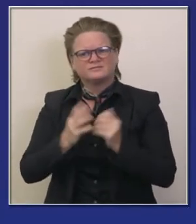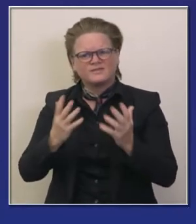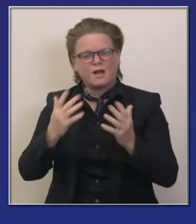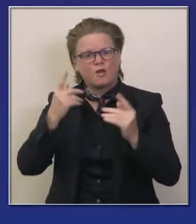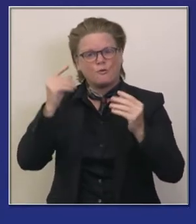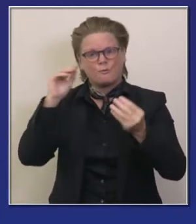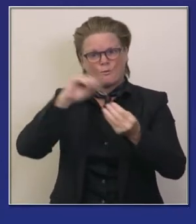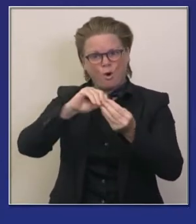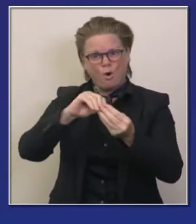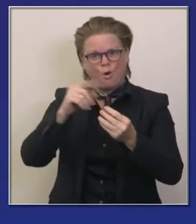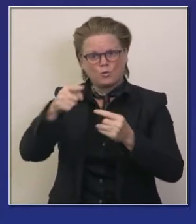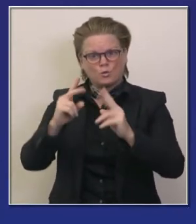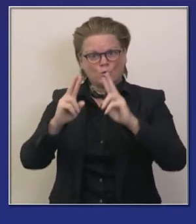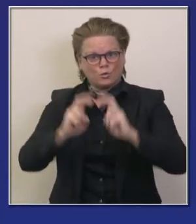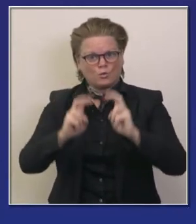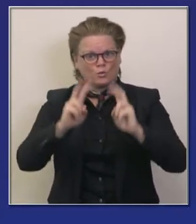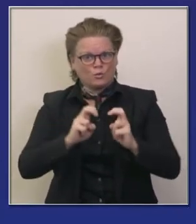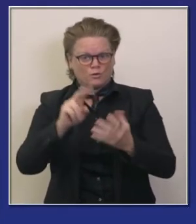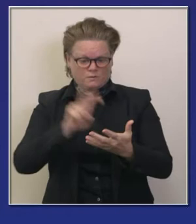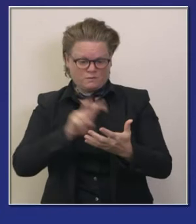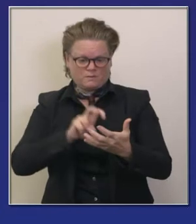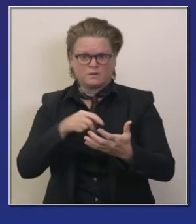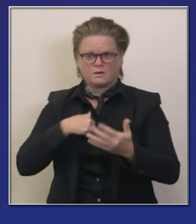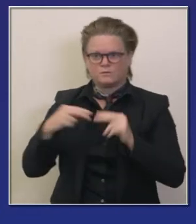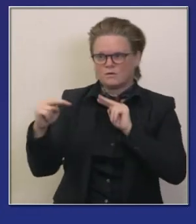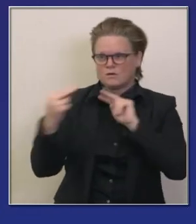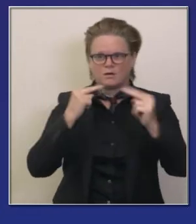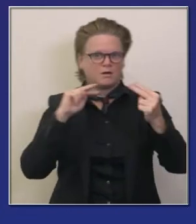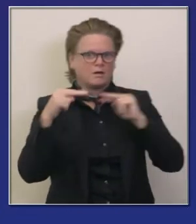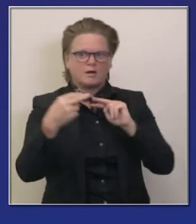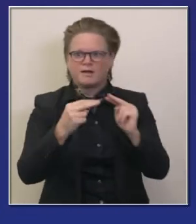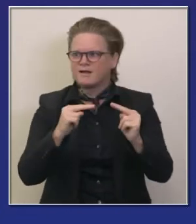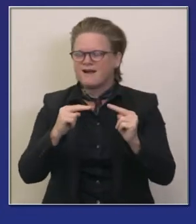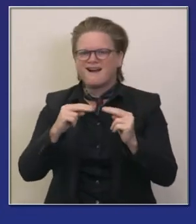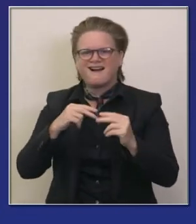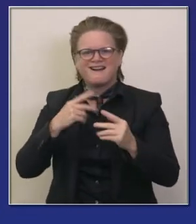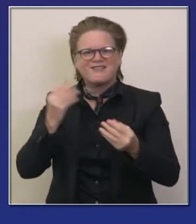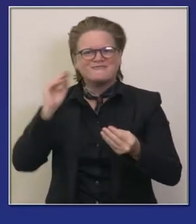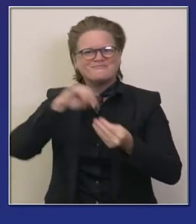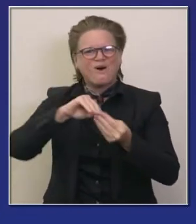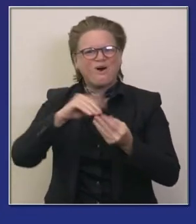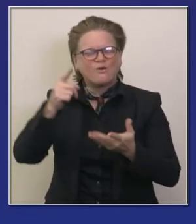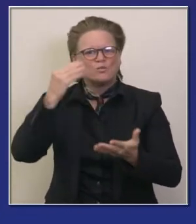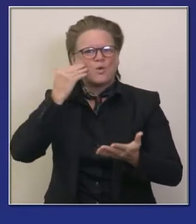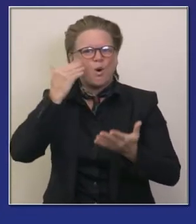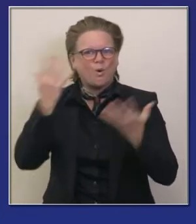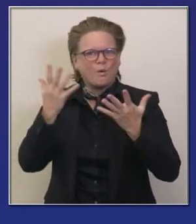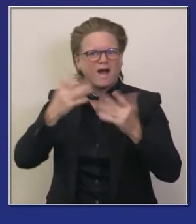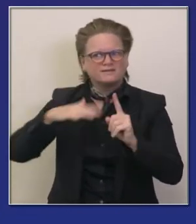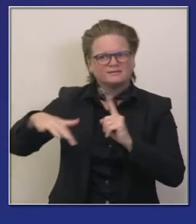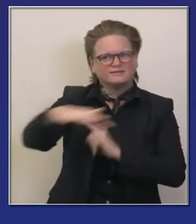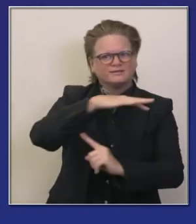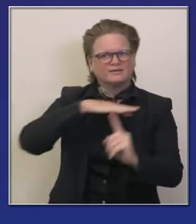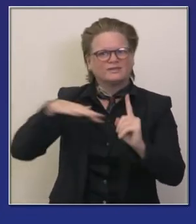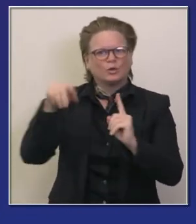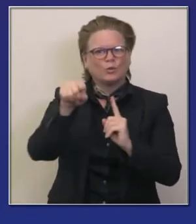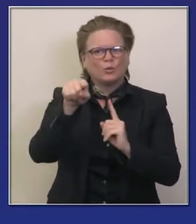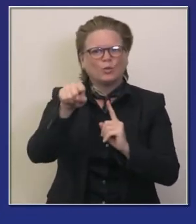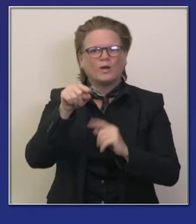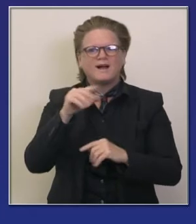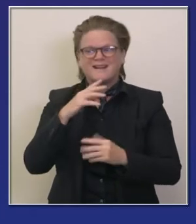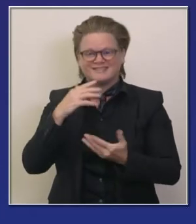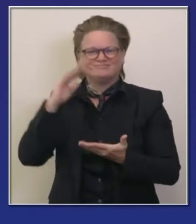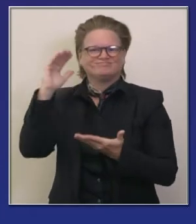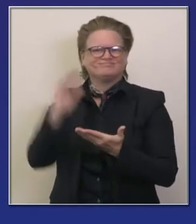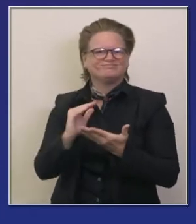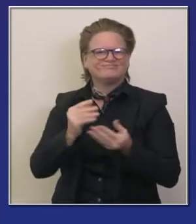participen una herramienta más para impactar la propagación de este virus ahora hablemos de las